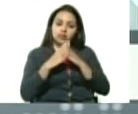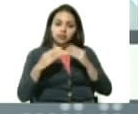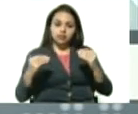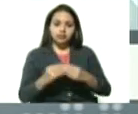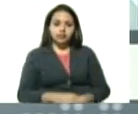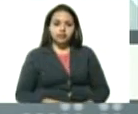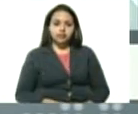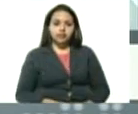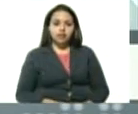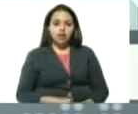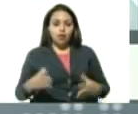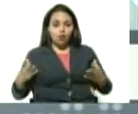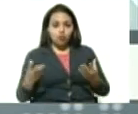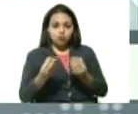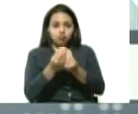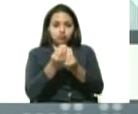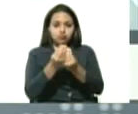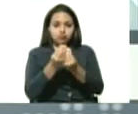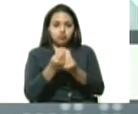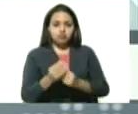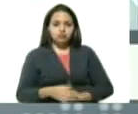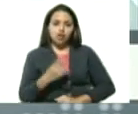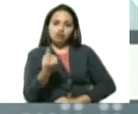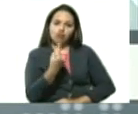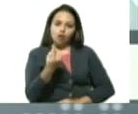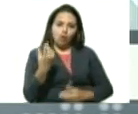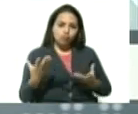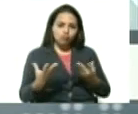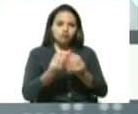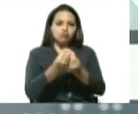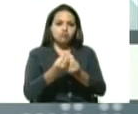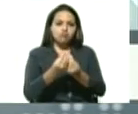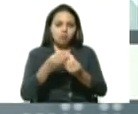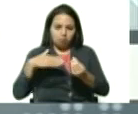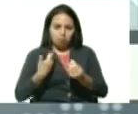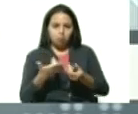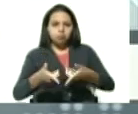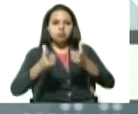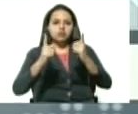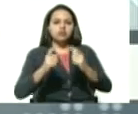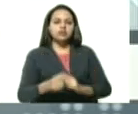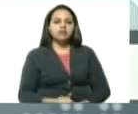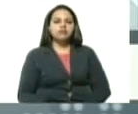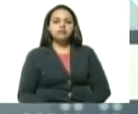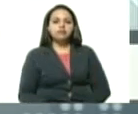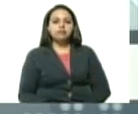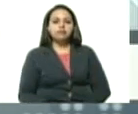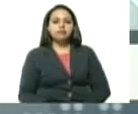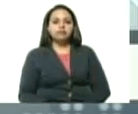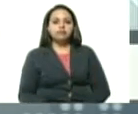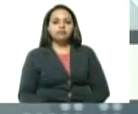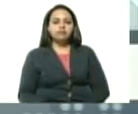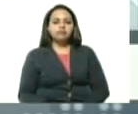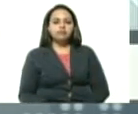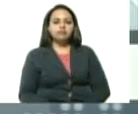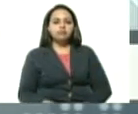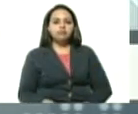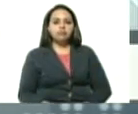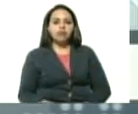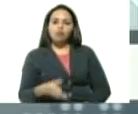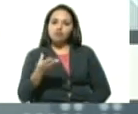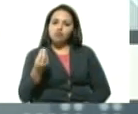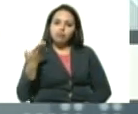Juntos, juntos, solo juntos, esto es posible. Solo juntos es posible. Bueno, muy